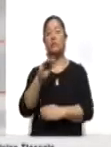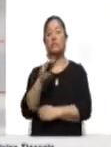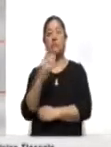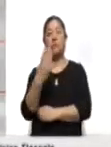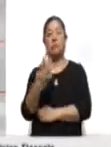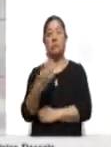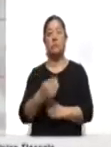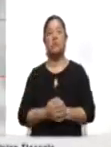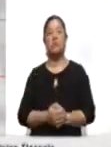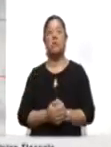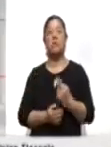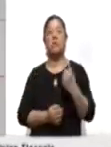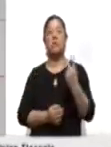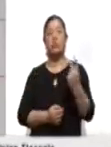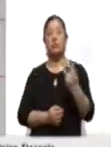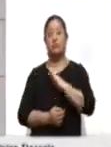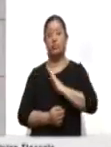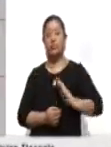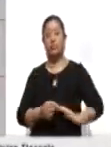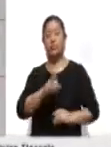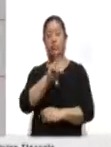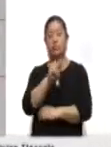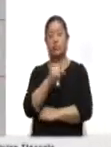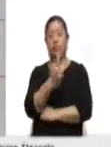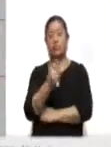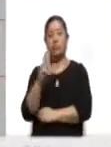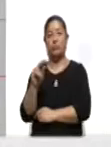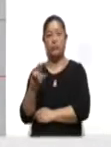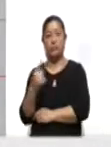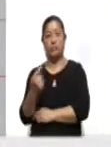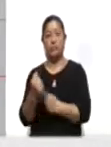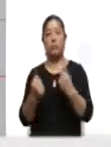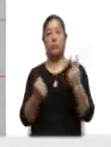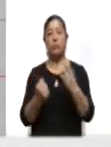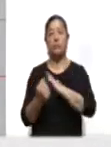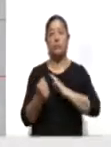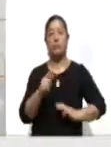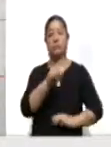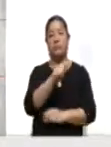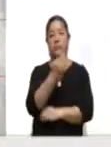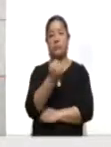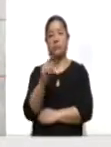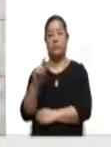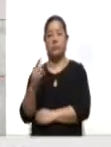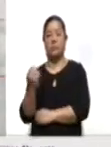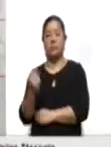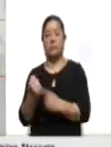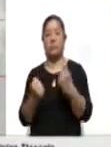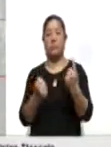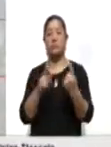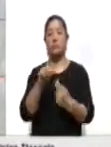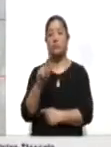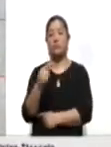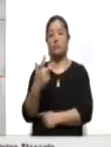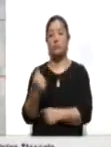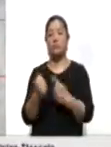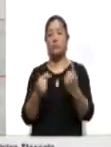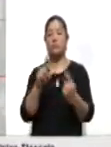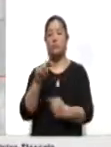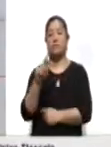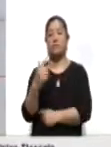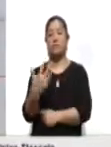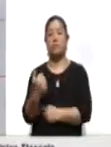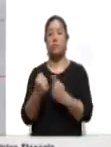Tetlanocan 93, Ixtenco y Acuamanal 81, Tequesquitla y Cuajomulco 79, Nopalucan 78, Huaxinco